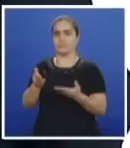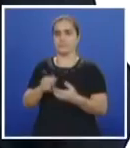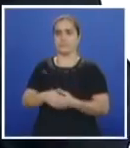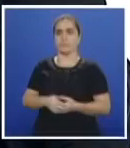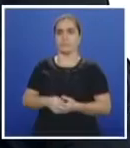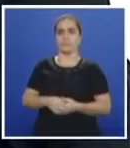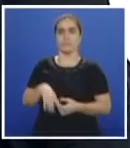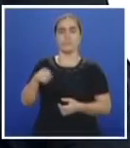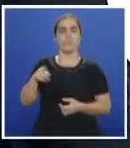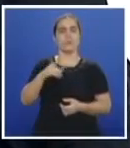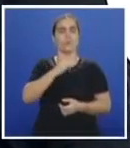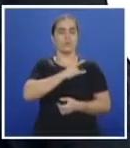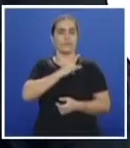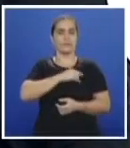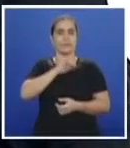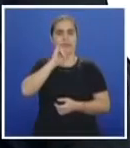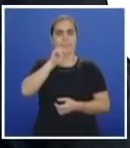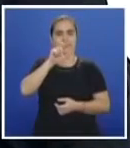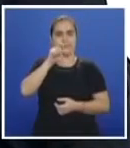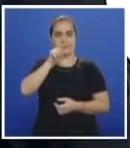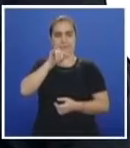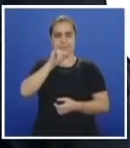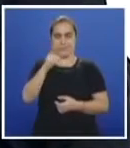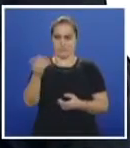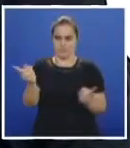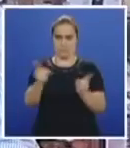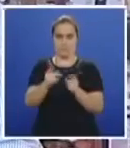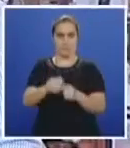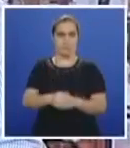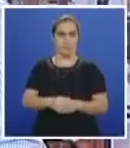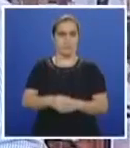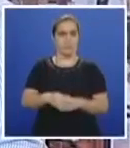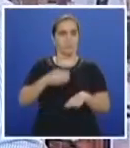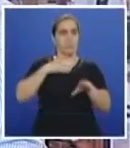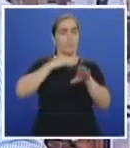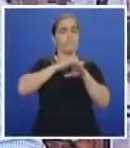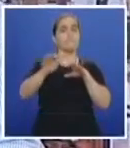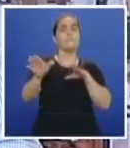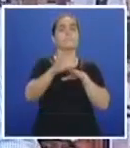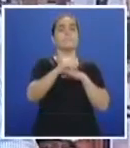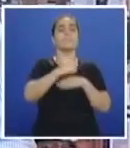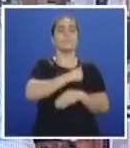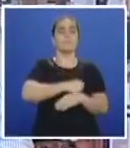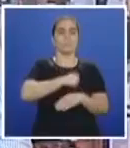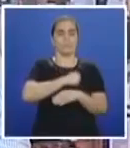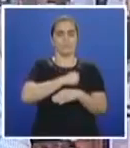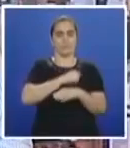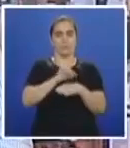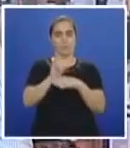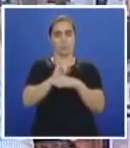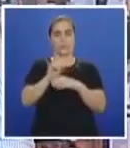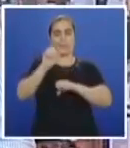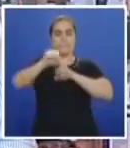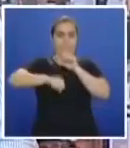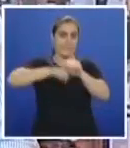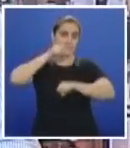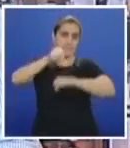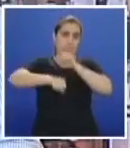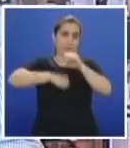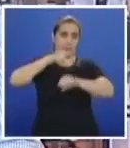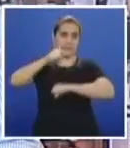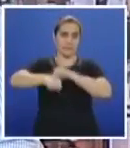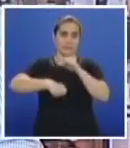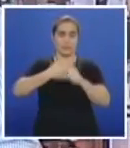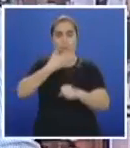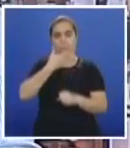Néstor Tobar de la Universidad y Ceci. ¿Conclusiones en estos 30 segundos? No, la invitación para los televidentes es que usen la bicicleta, que busquen medios